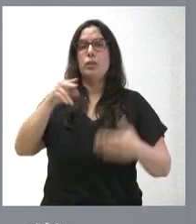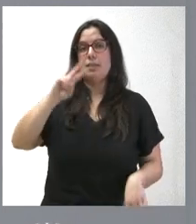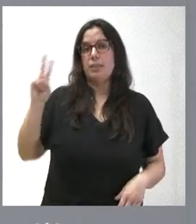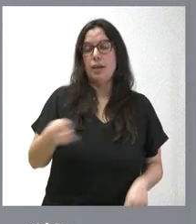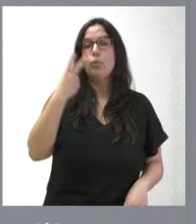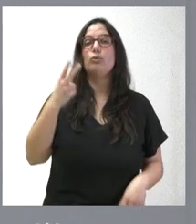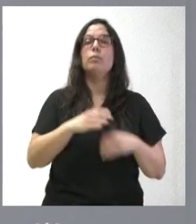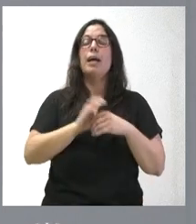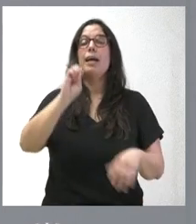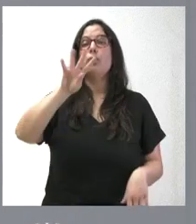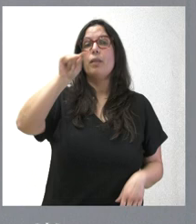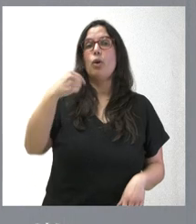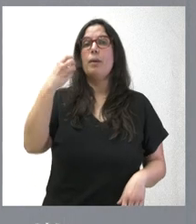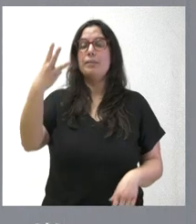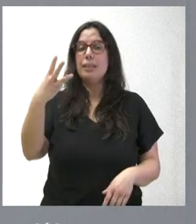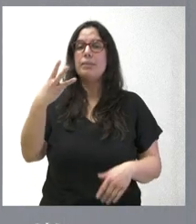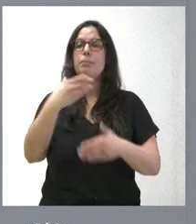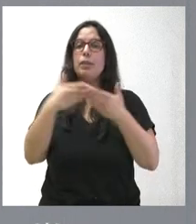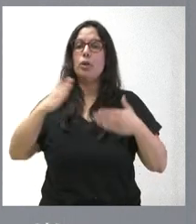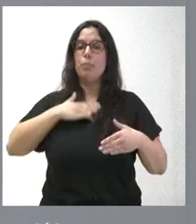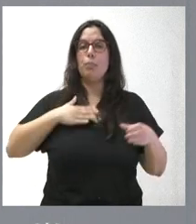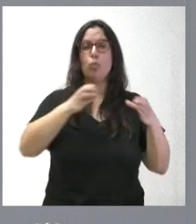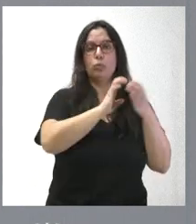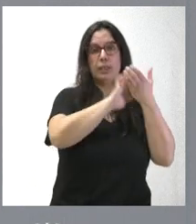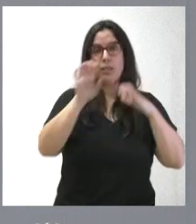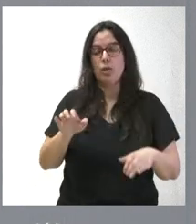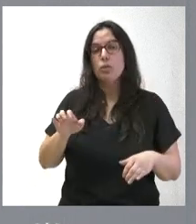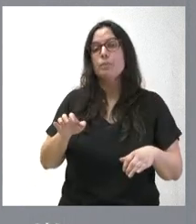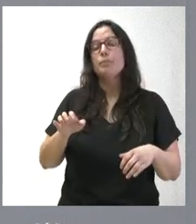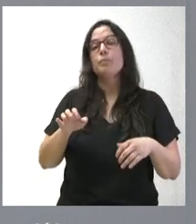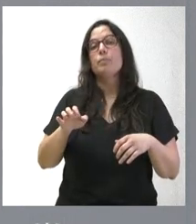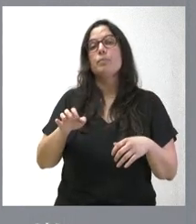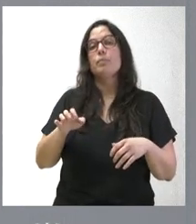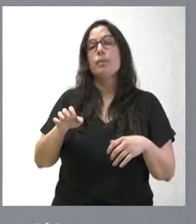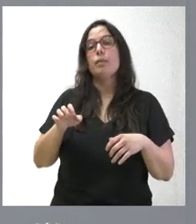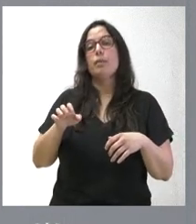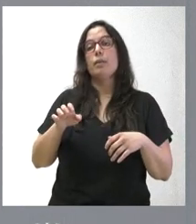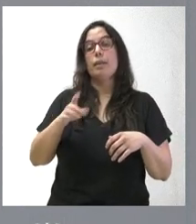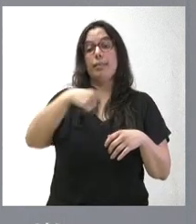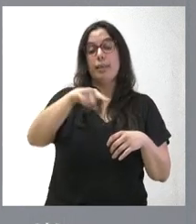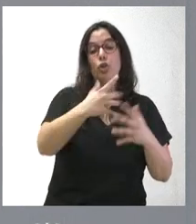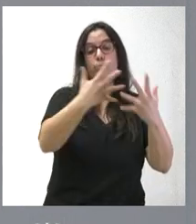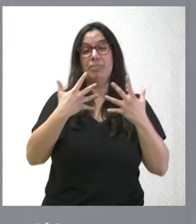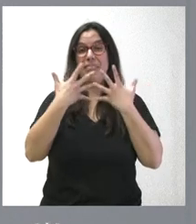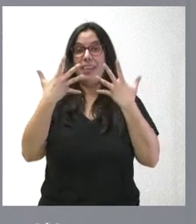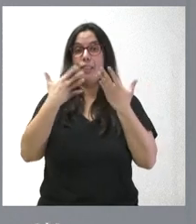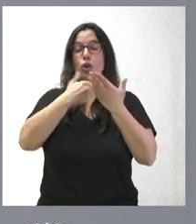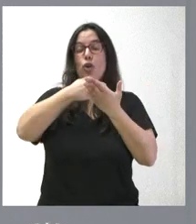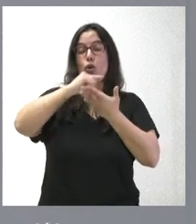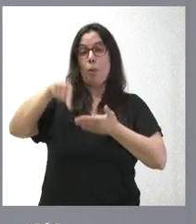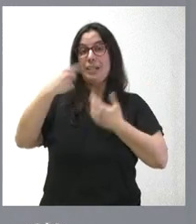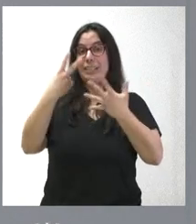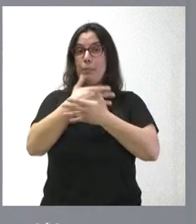cuales 14,3 millones corresponderán a la Junta de Castilla y León. De esos, 10,7 millones serán aportados por el INCIBE